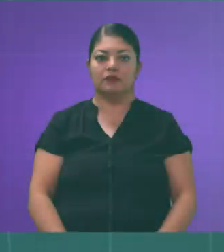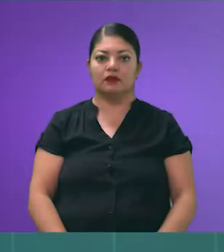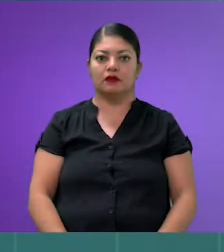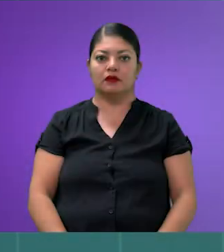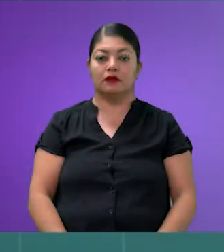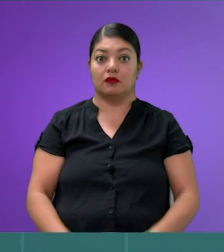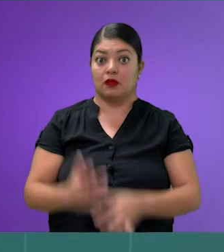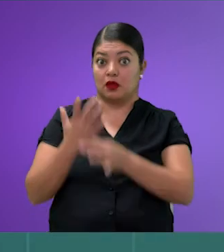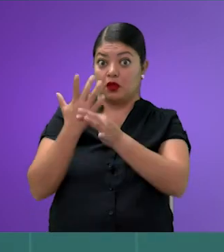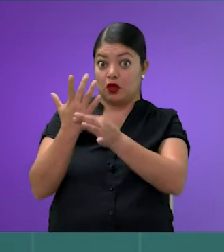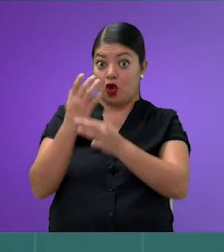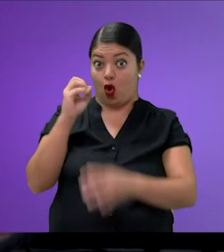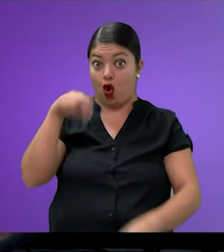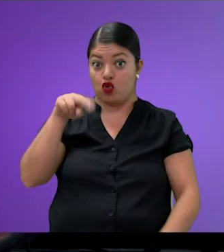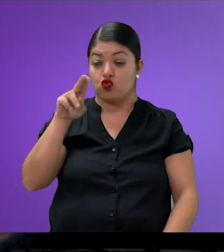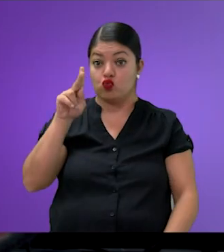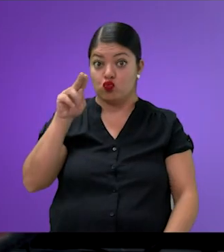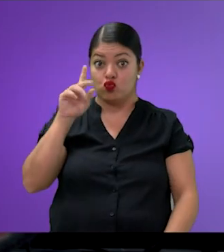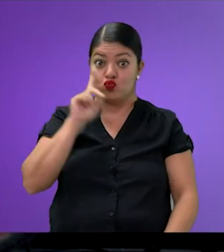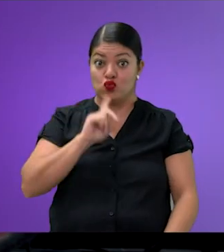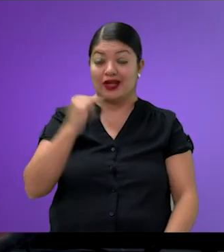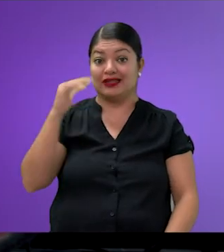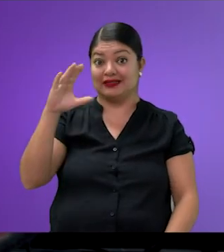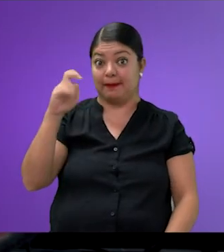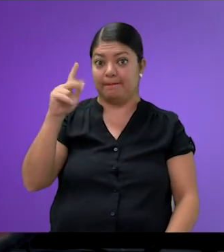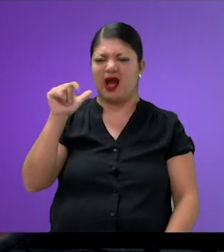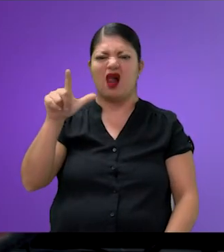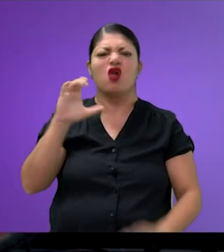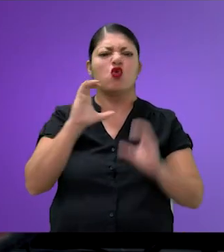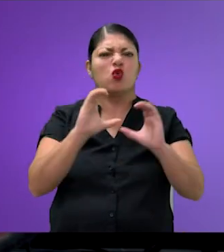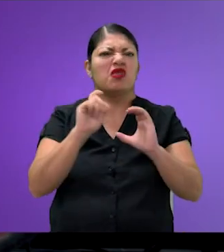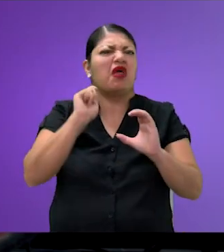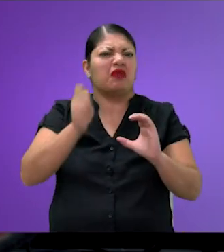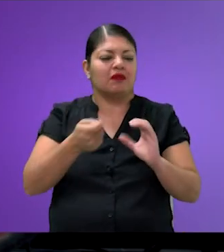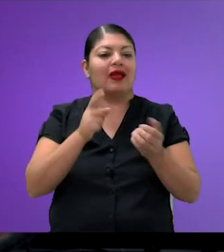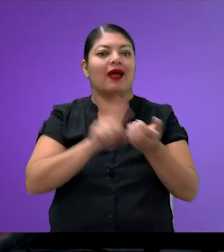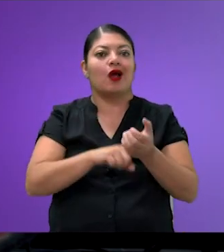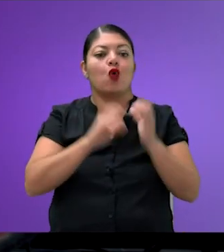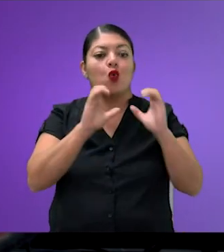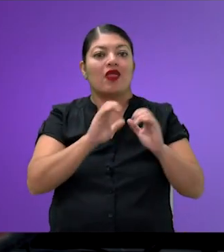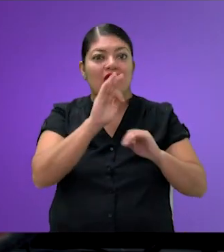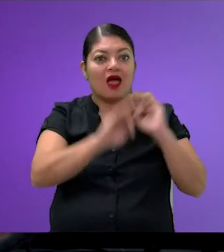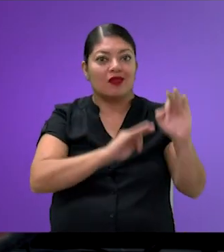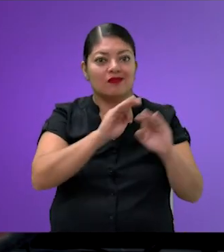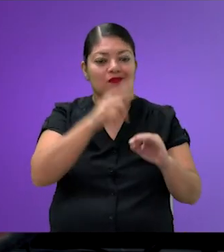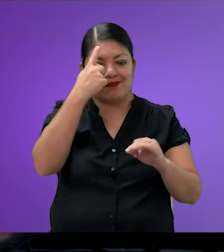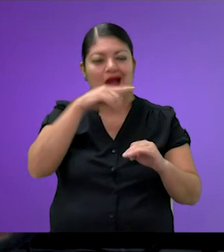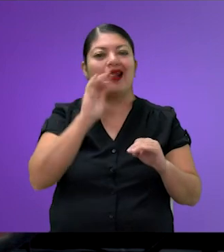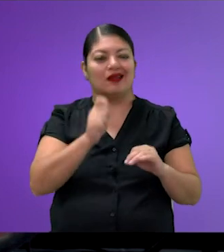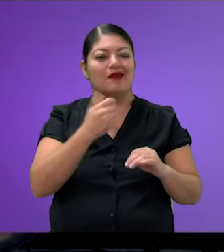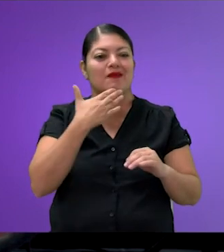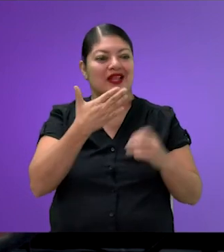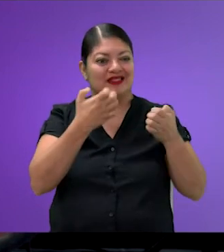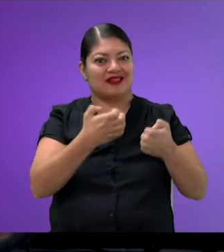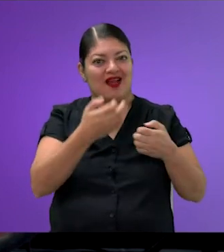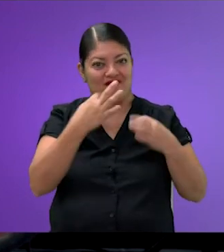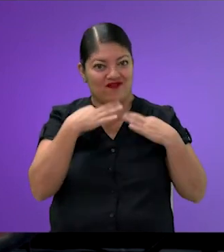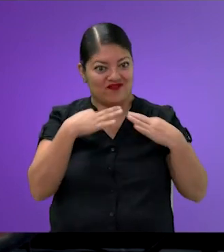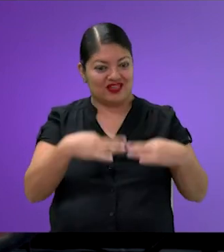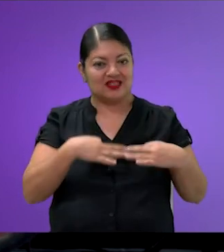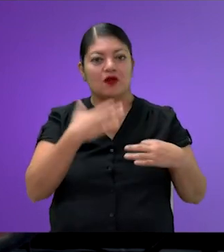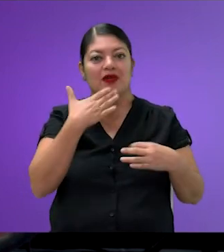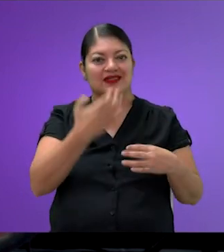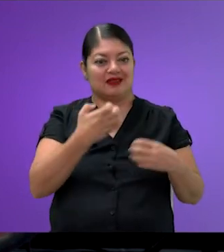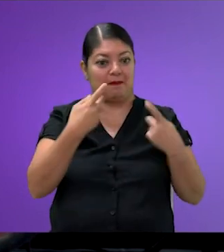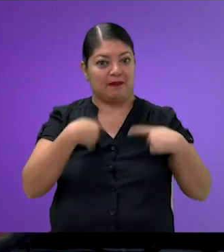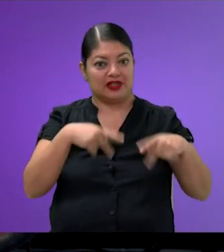Según la ONU Mujeres y la Cepal, se entiende a los cuidados como las actividades que regeneran a diario el bienestar físico y mental de las personas, todo esto